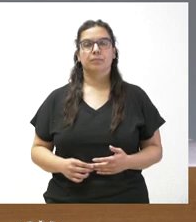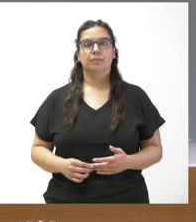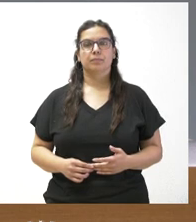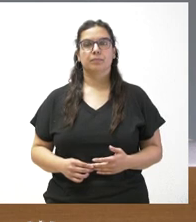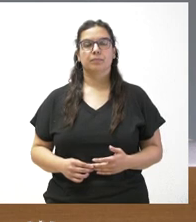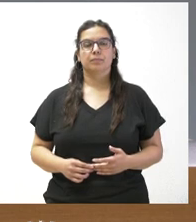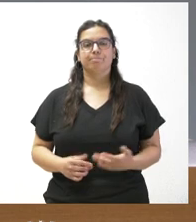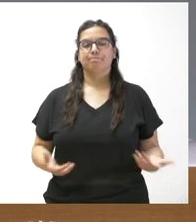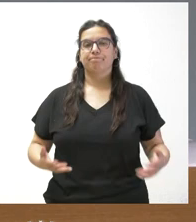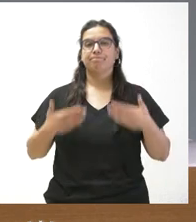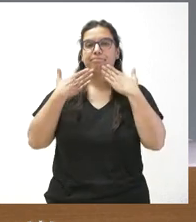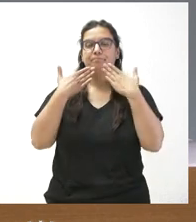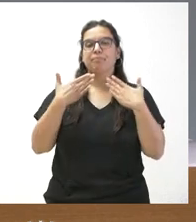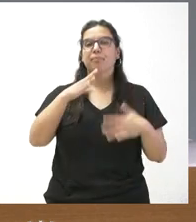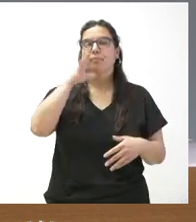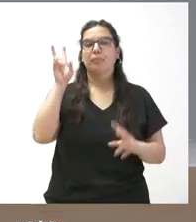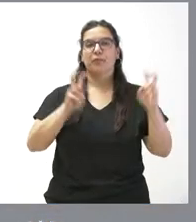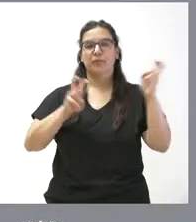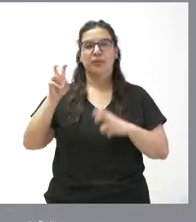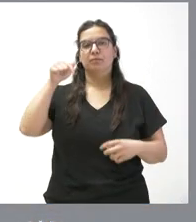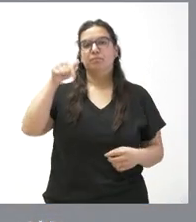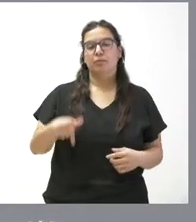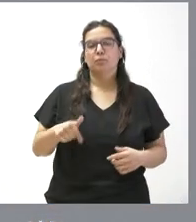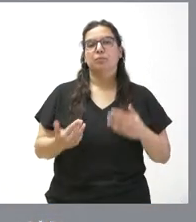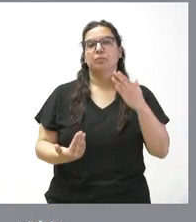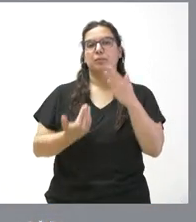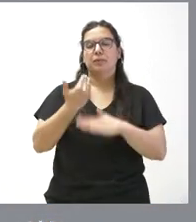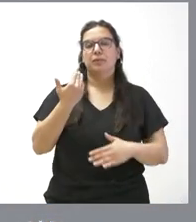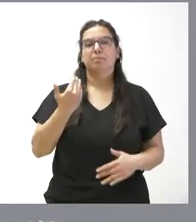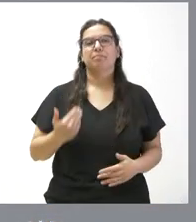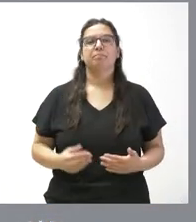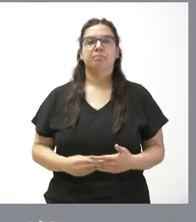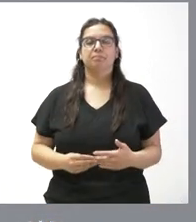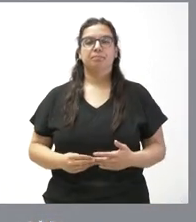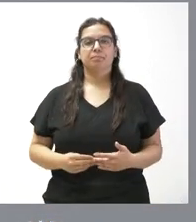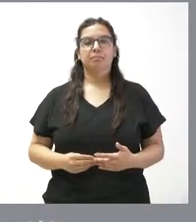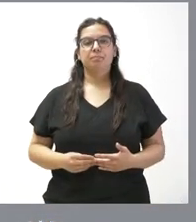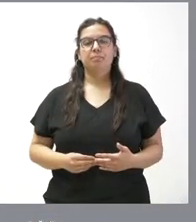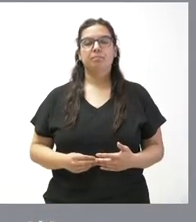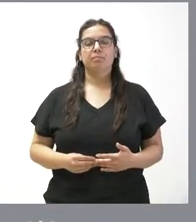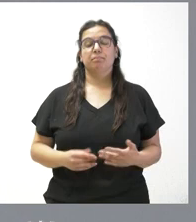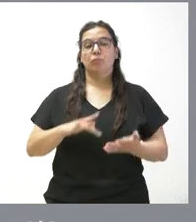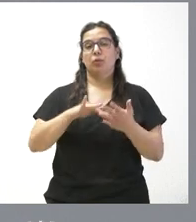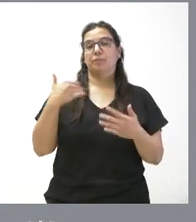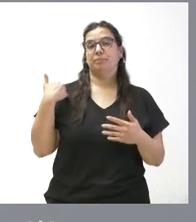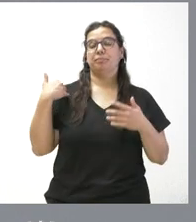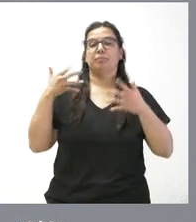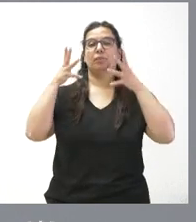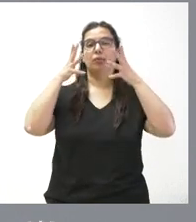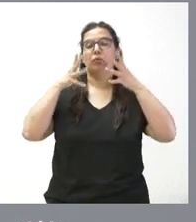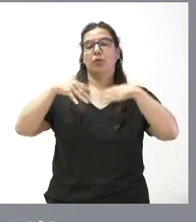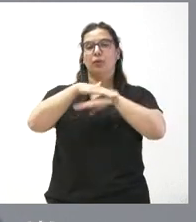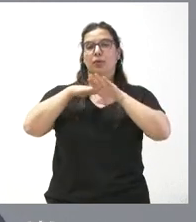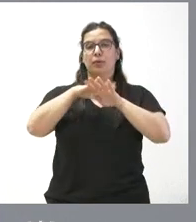Bueno, pues muchas gracias por su presencia, hoy aquí más esta mañana, en el que hemos celebrado el Consejo de Gobierno de